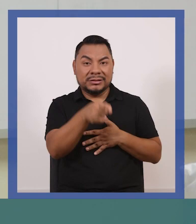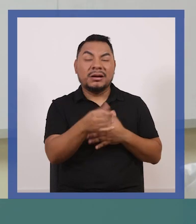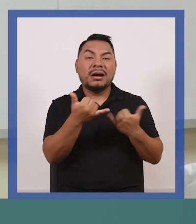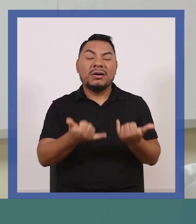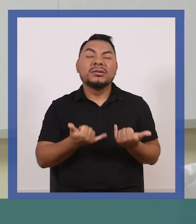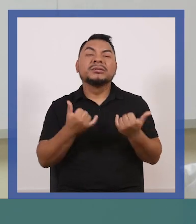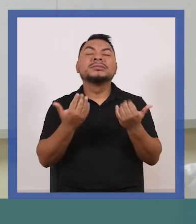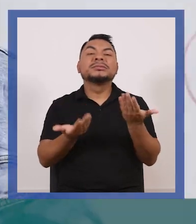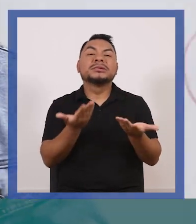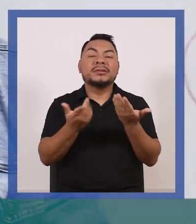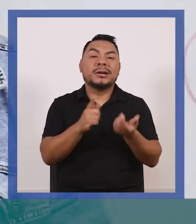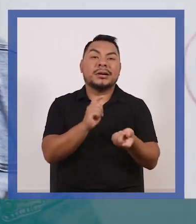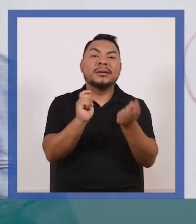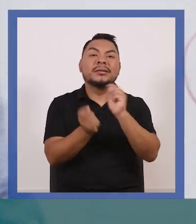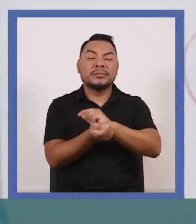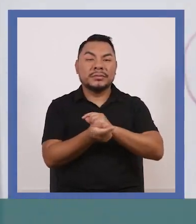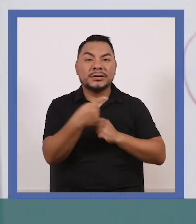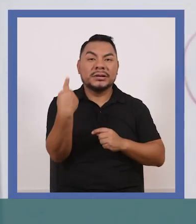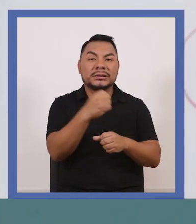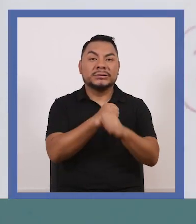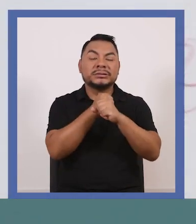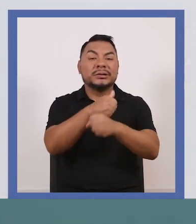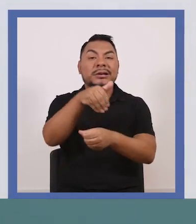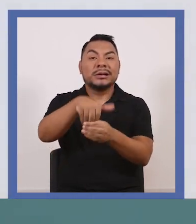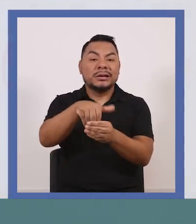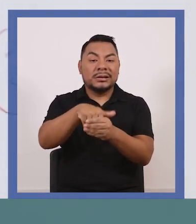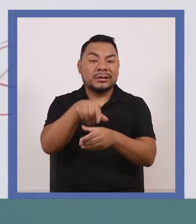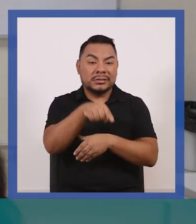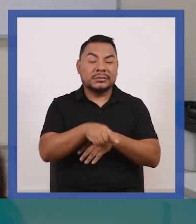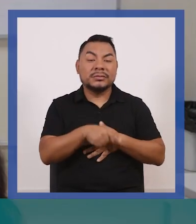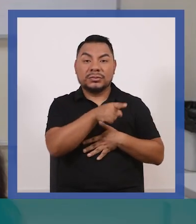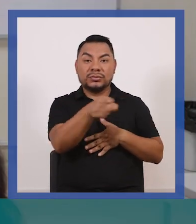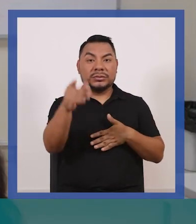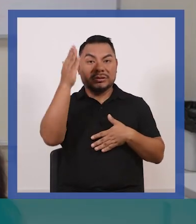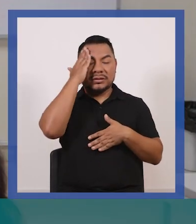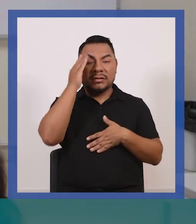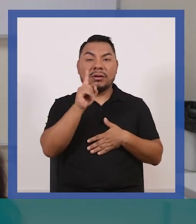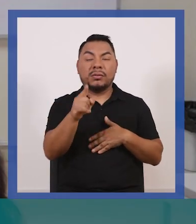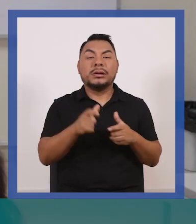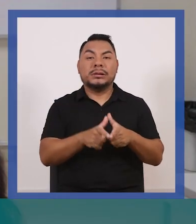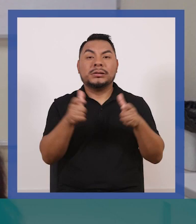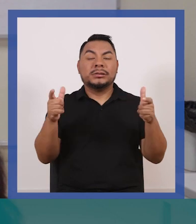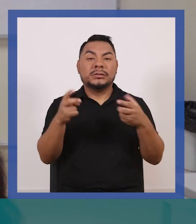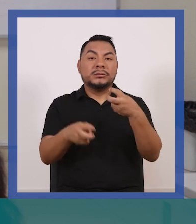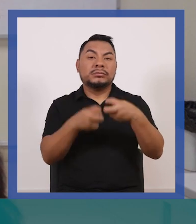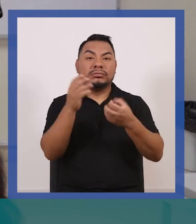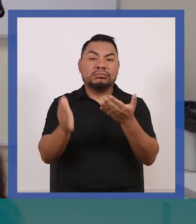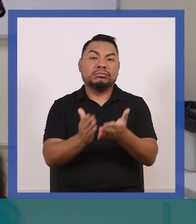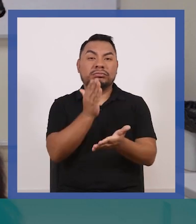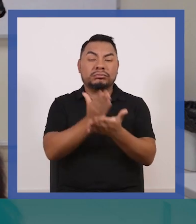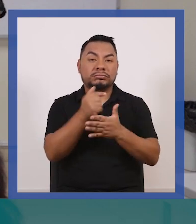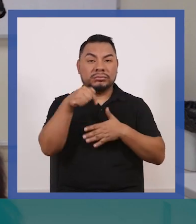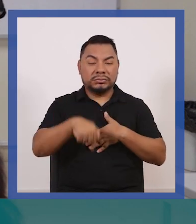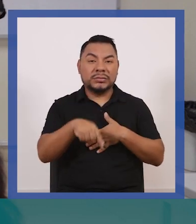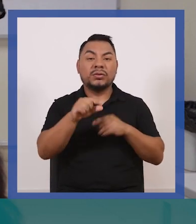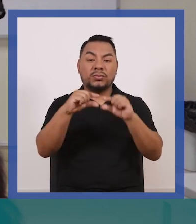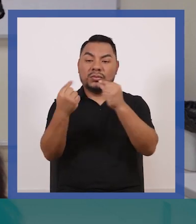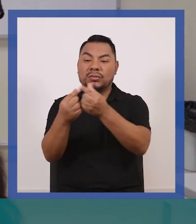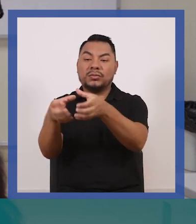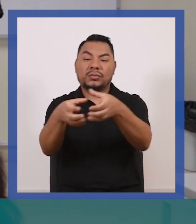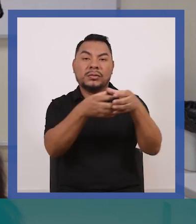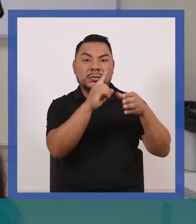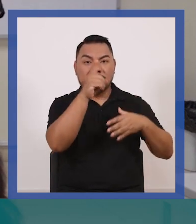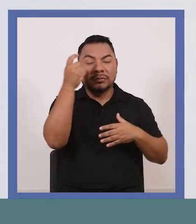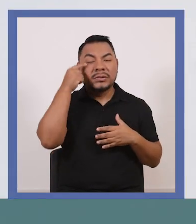se refleja en la posibilidad de cambiar nuestro sistema electoral. Ustedes saben que uno de los grandes problemas que tienen nuestros grupos